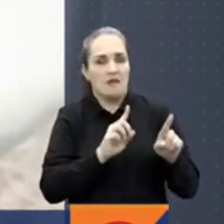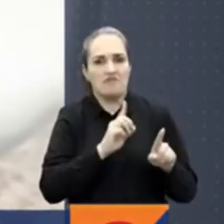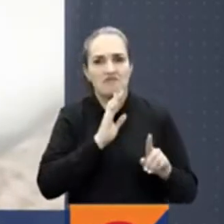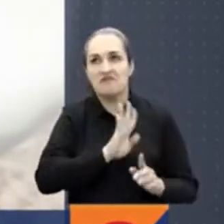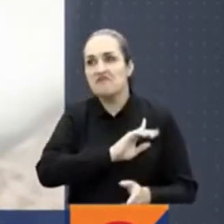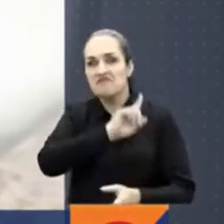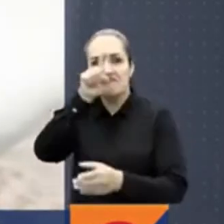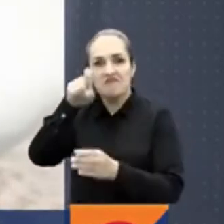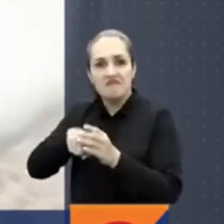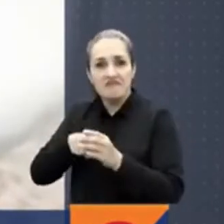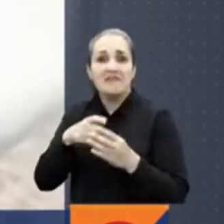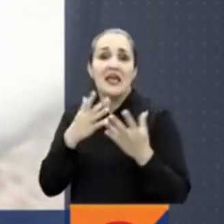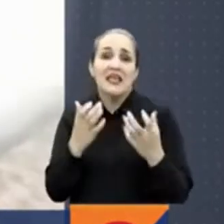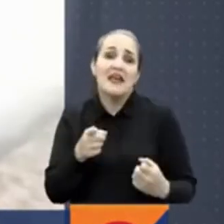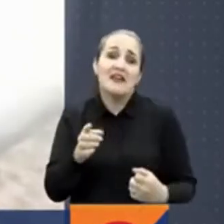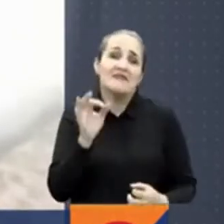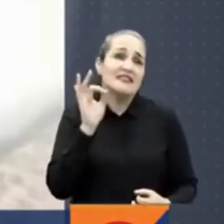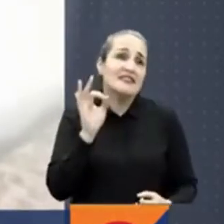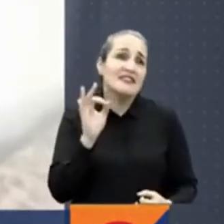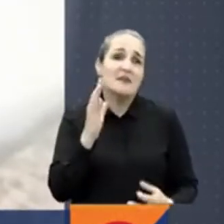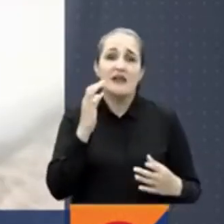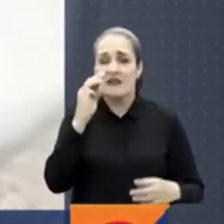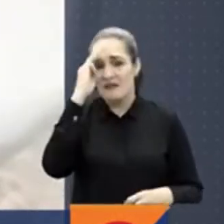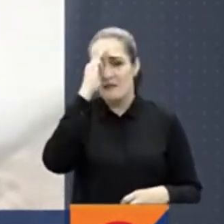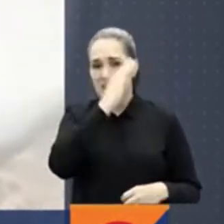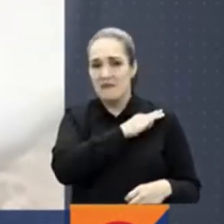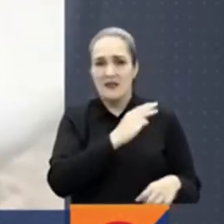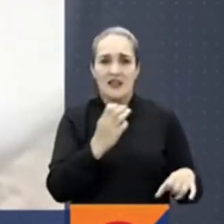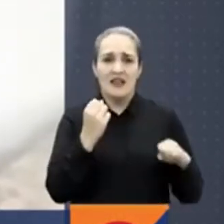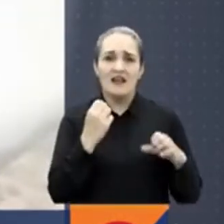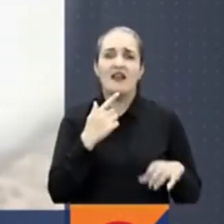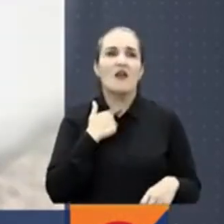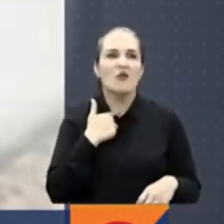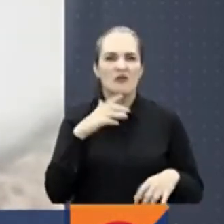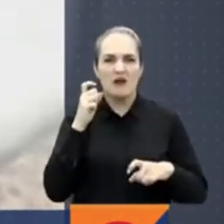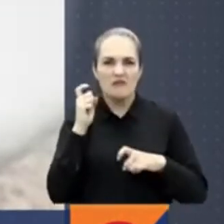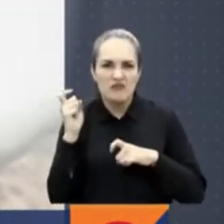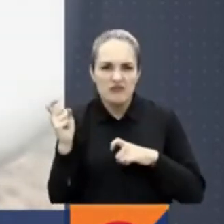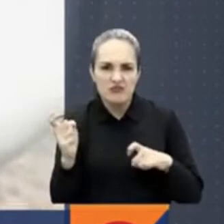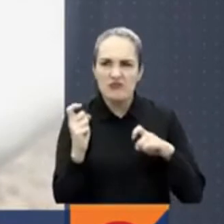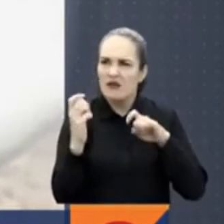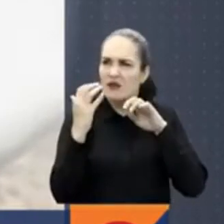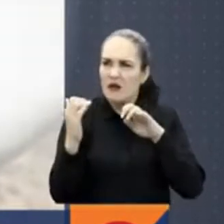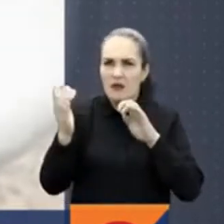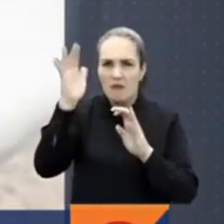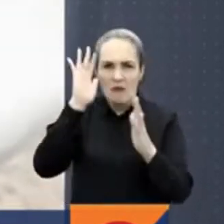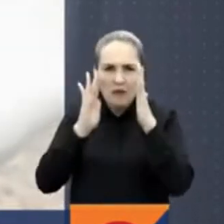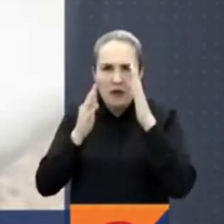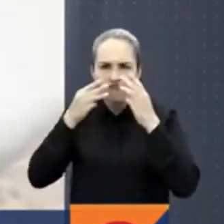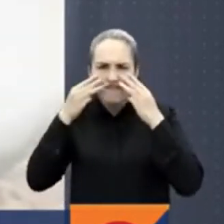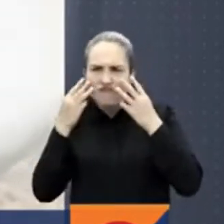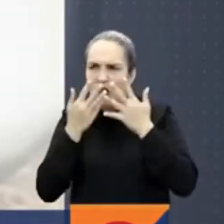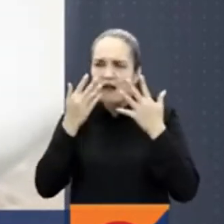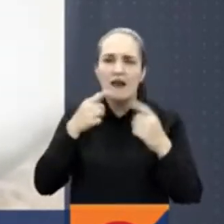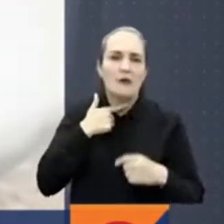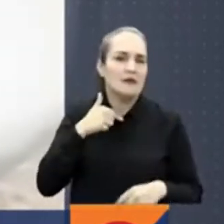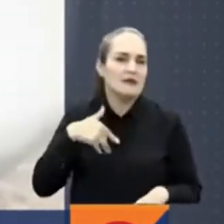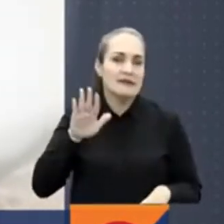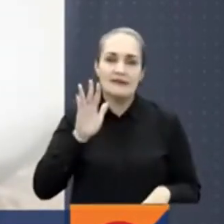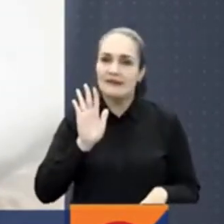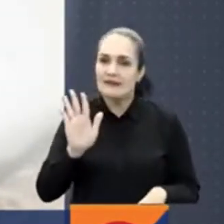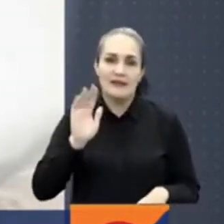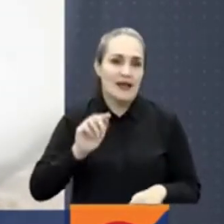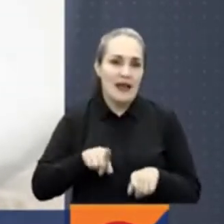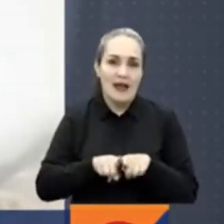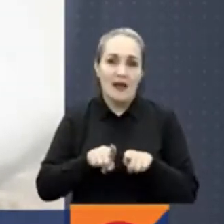Él siempre quiso, como que fue algo que le quedó faltando. Le gustaba mucho eso de la selva, de la milicia, de todo eso, y como que le quedó faltando